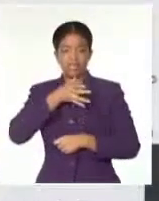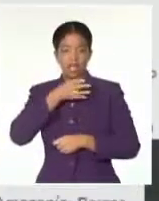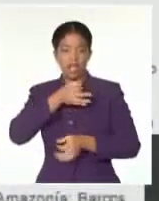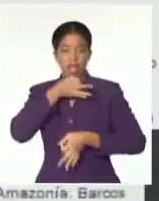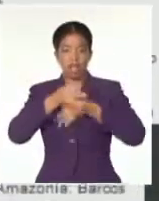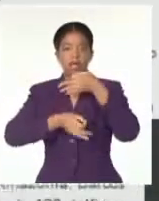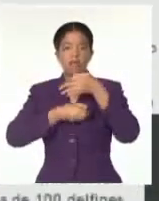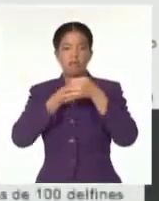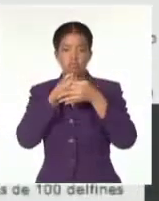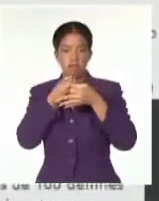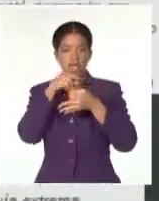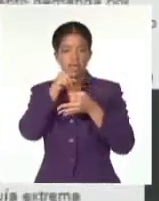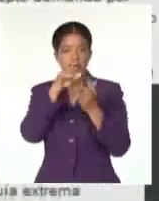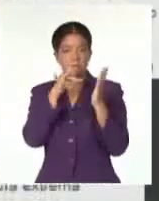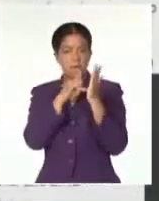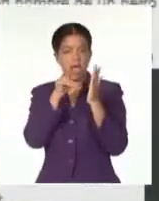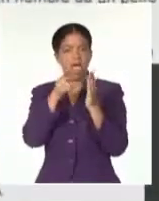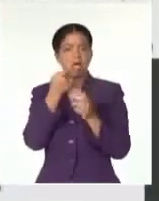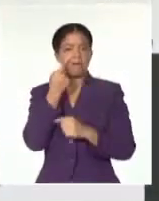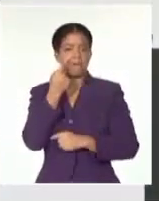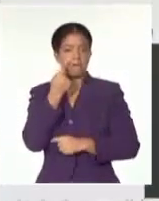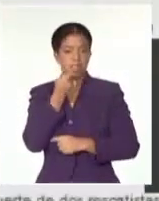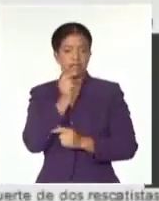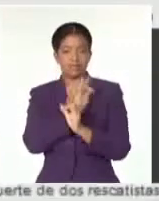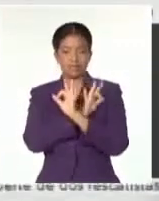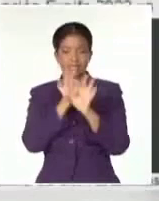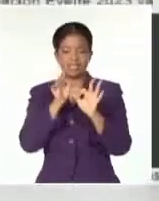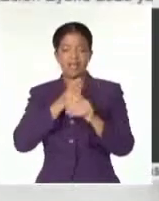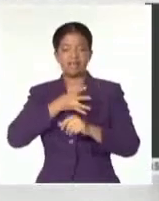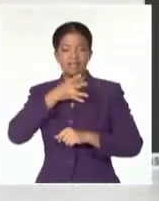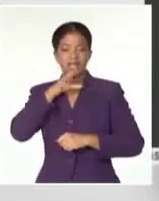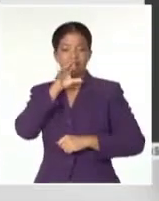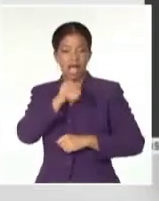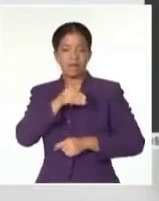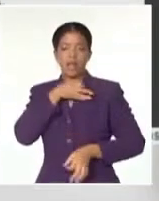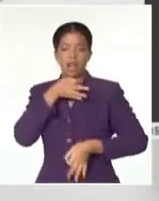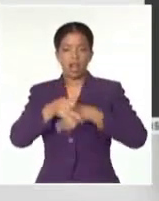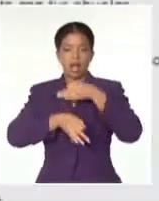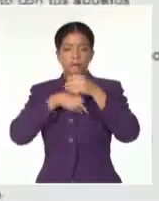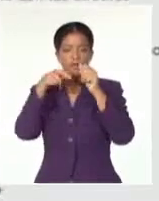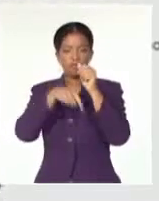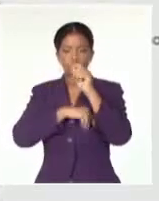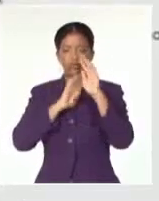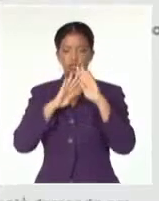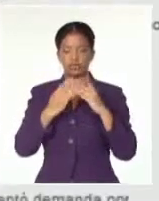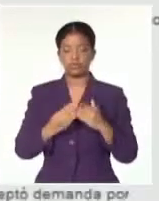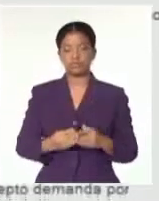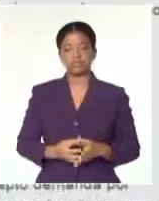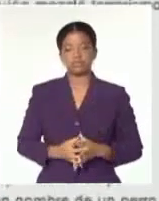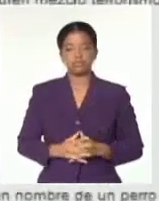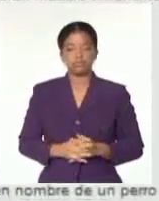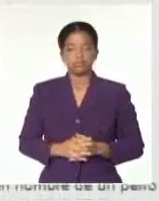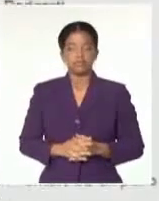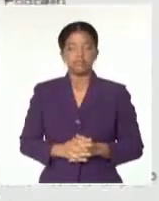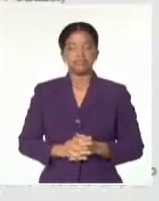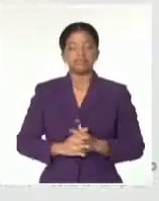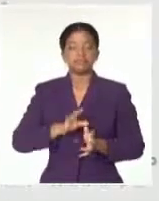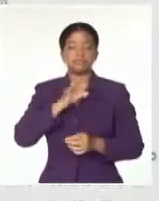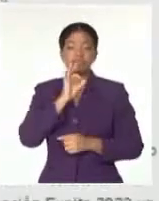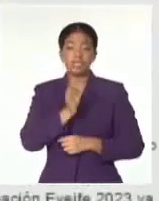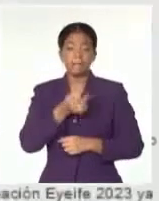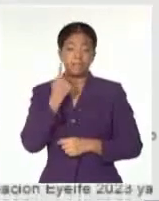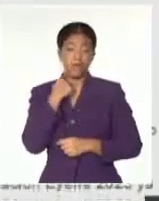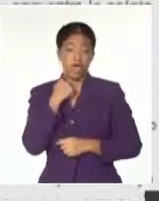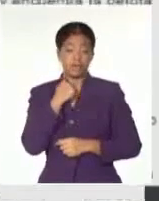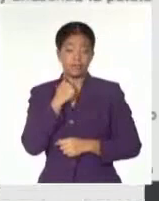encontrarlo, el Santrina, intervenciones especiales de Fidel sobre el terrorista Luis Posada Carriles. En ese mismo año, del que estoy hablando,